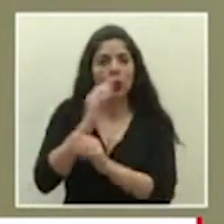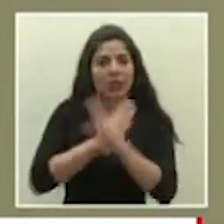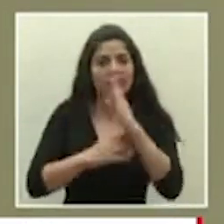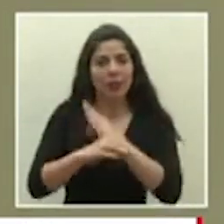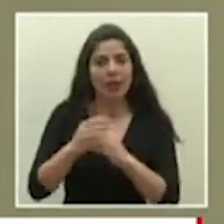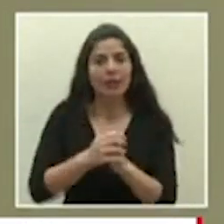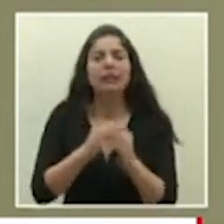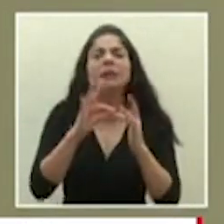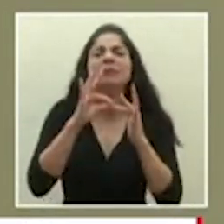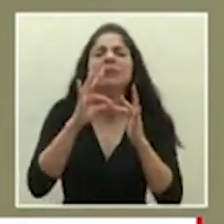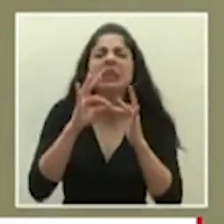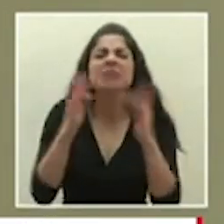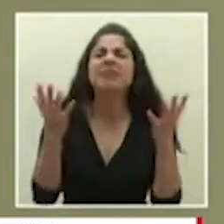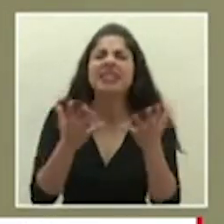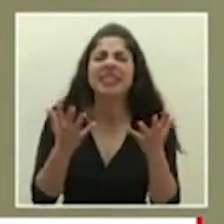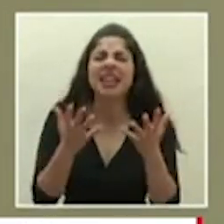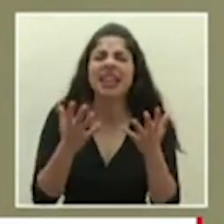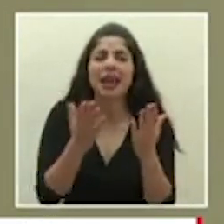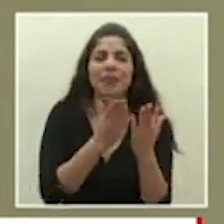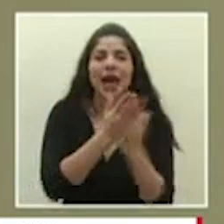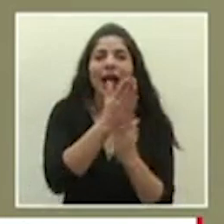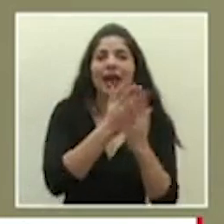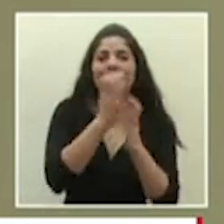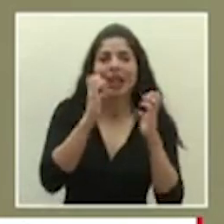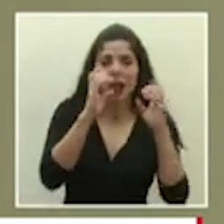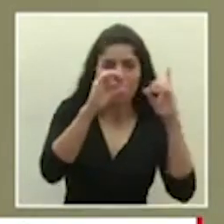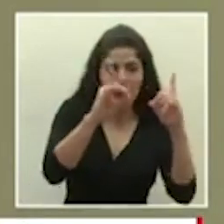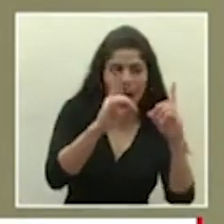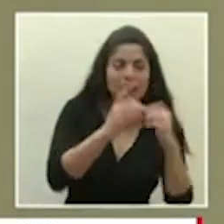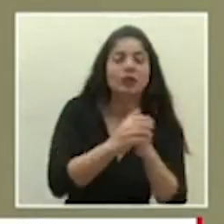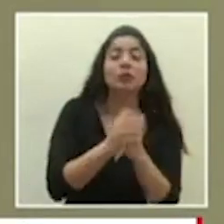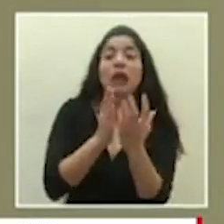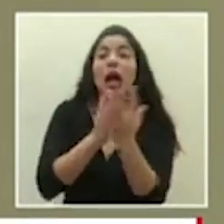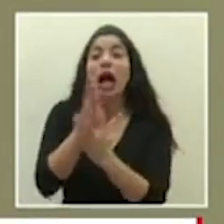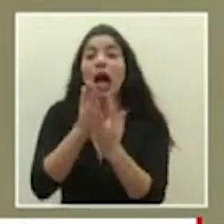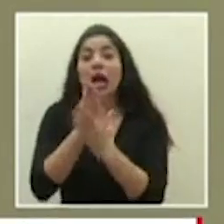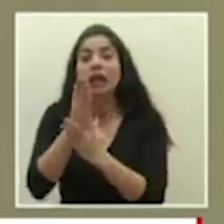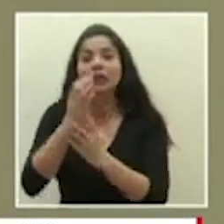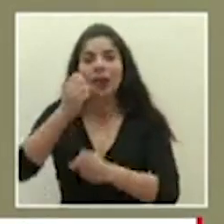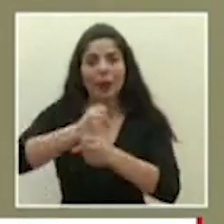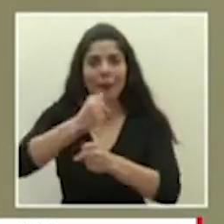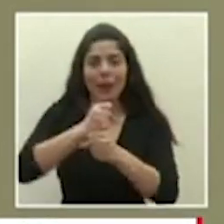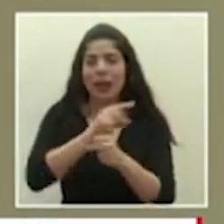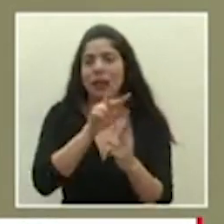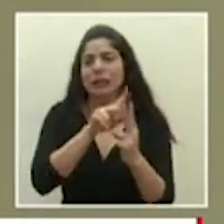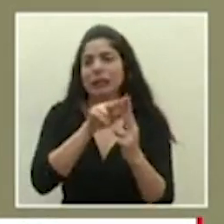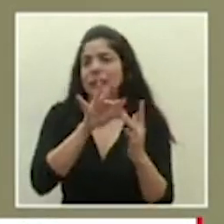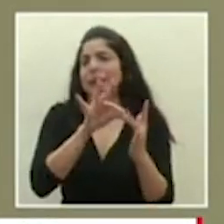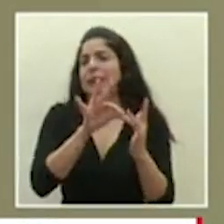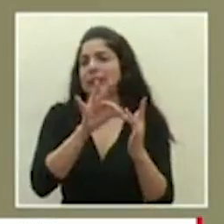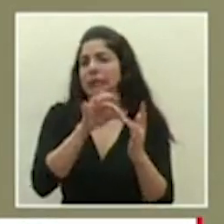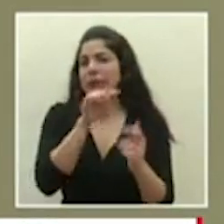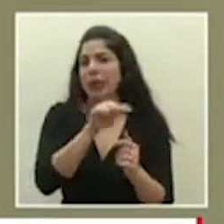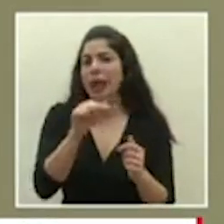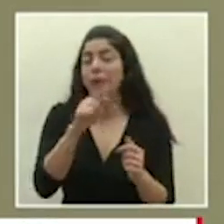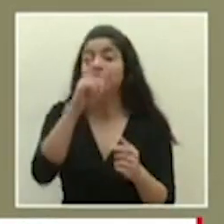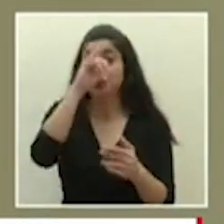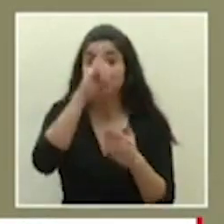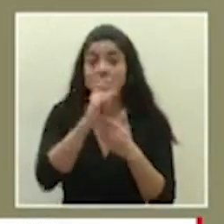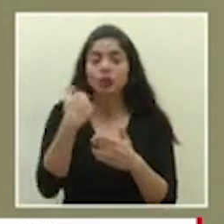principalmente en el acceso a la educación en el acceso al empleo de ahí que hemos querido